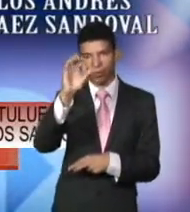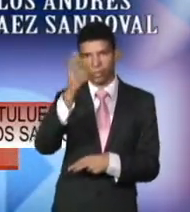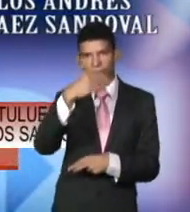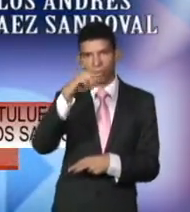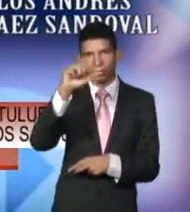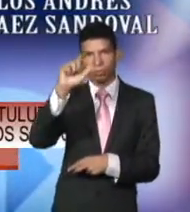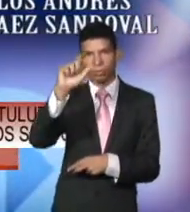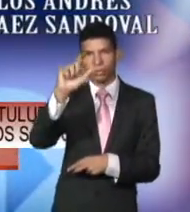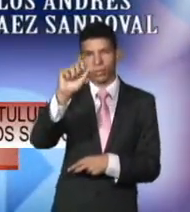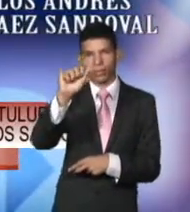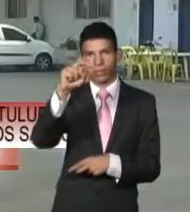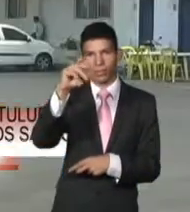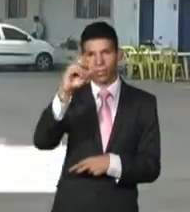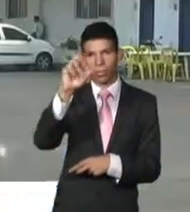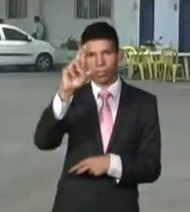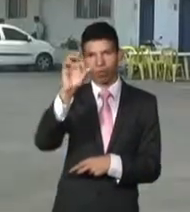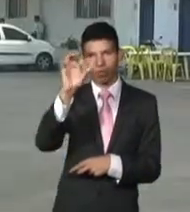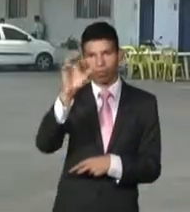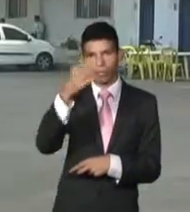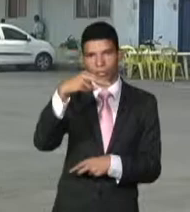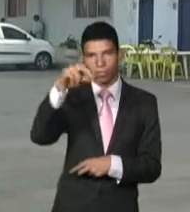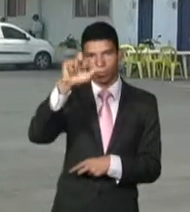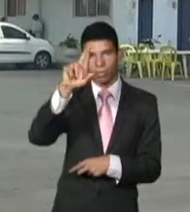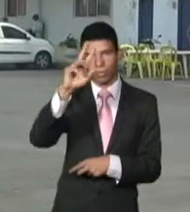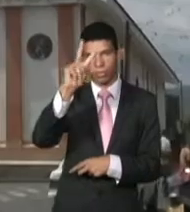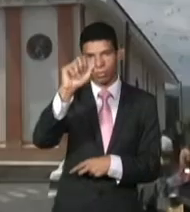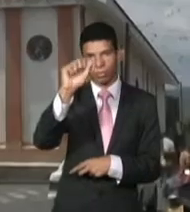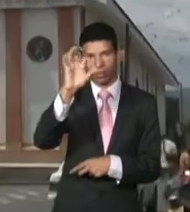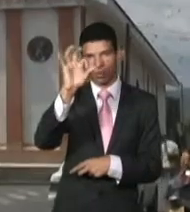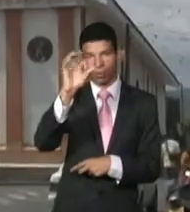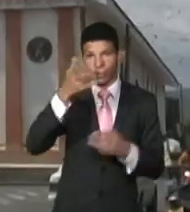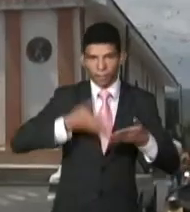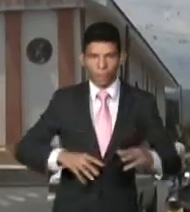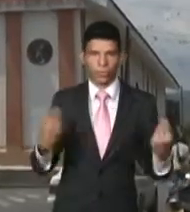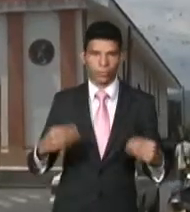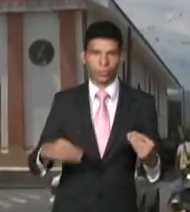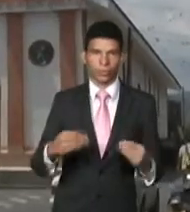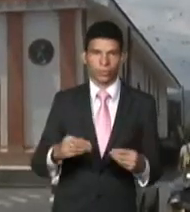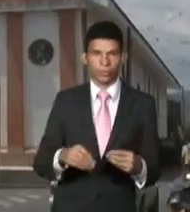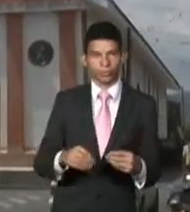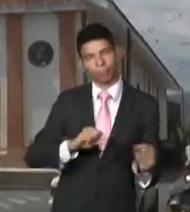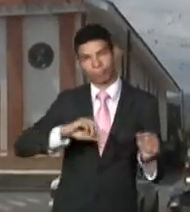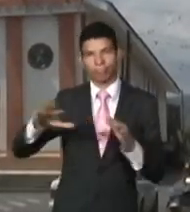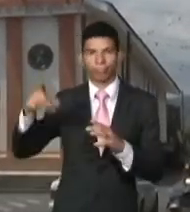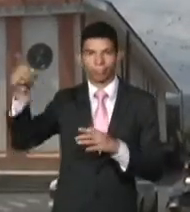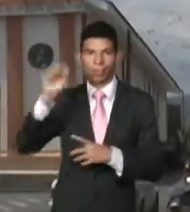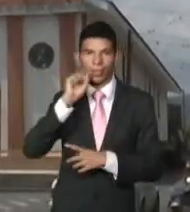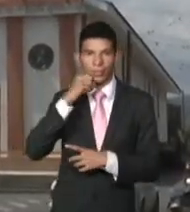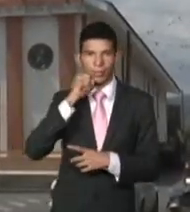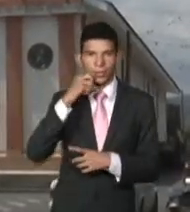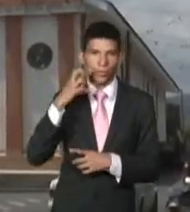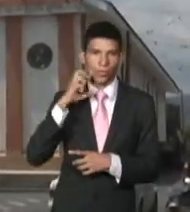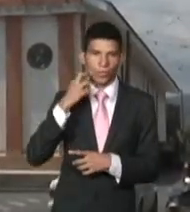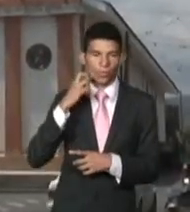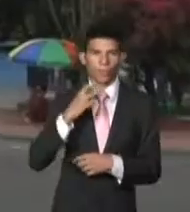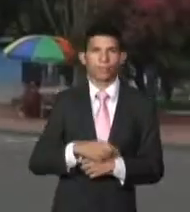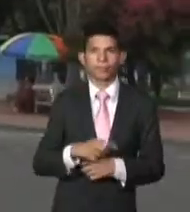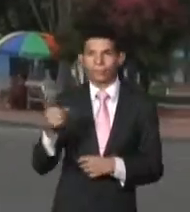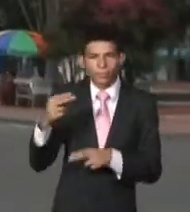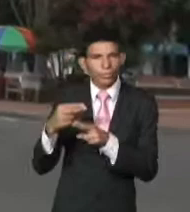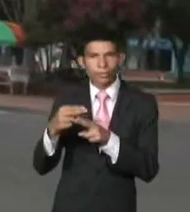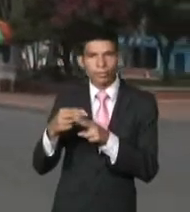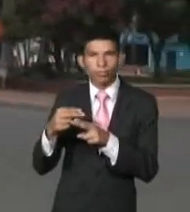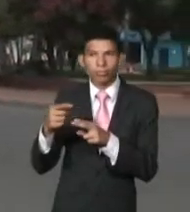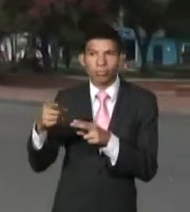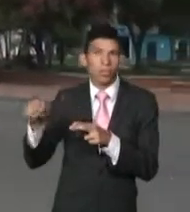Andrés Narváez Sandoval, natural de Tuluá, quien residía en el municipio de San Pedro. Según información extraoficial, el hombre